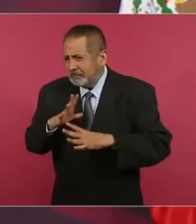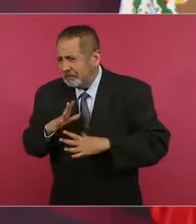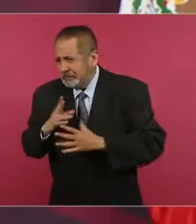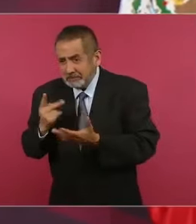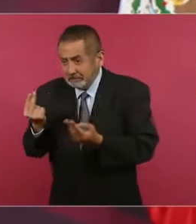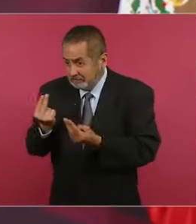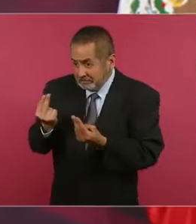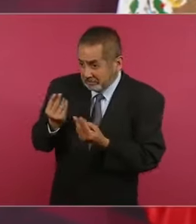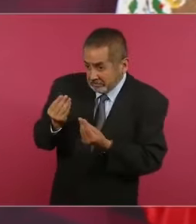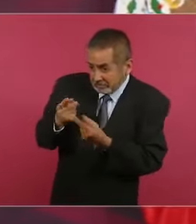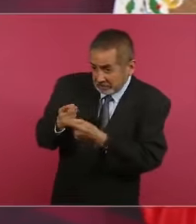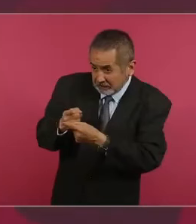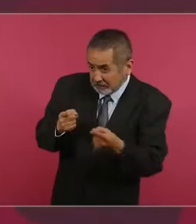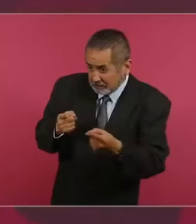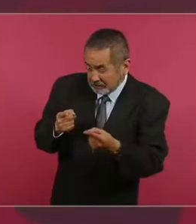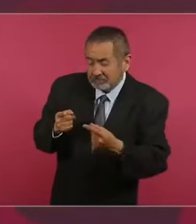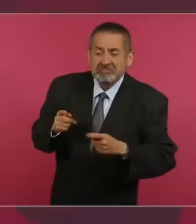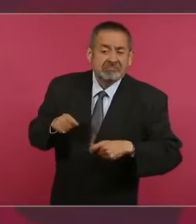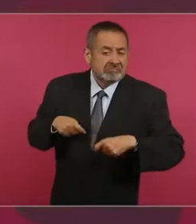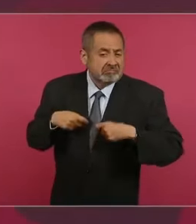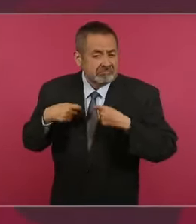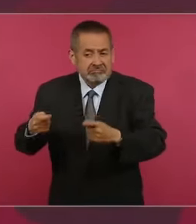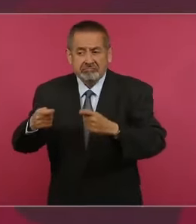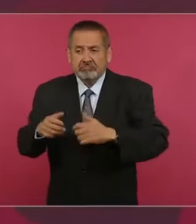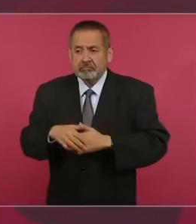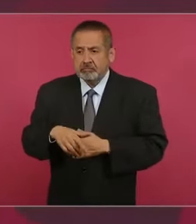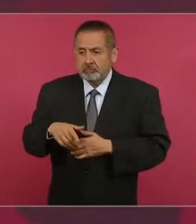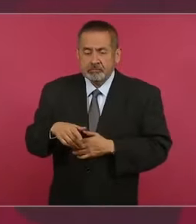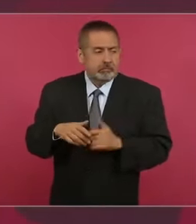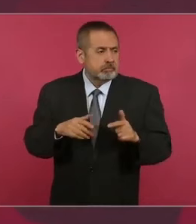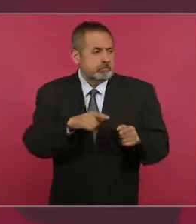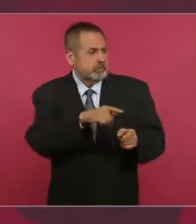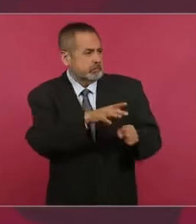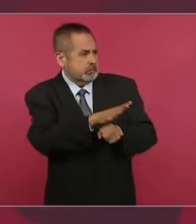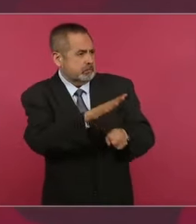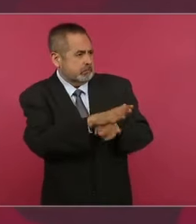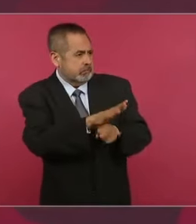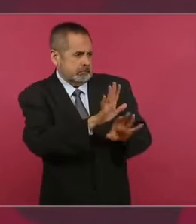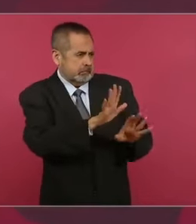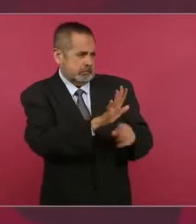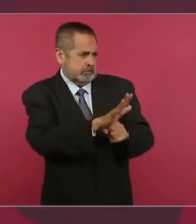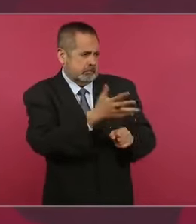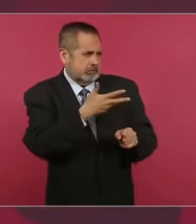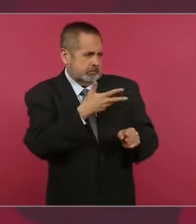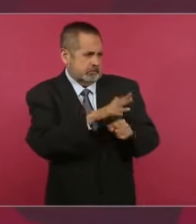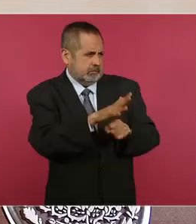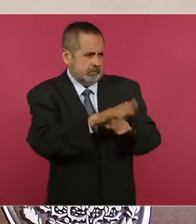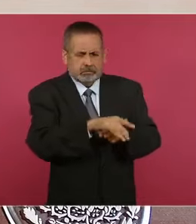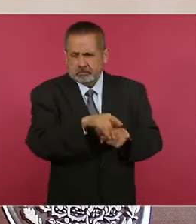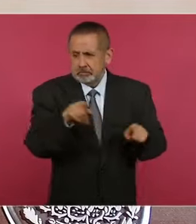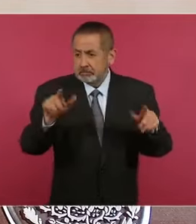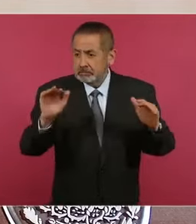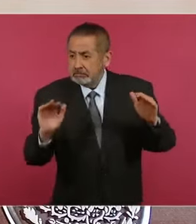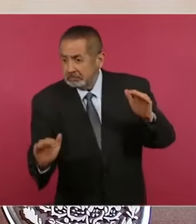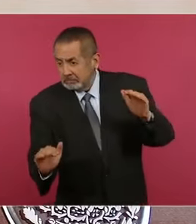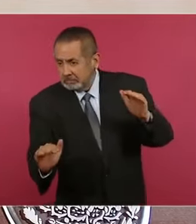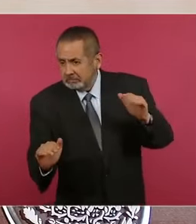La justicia es darle más al que tiene menos, no puede haber trato igual